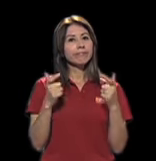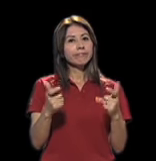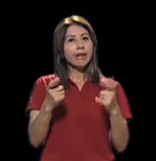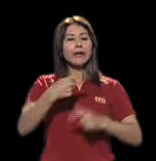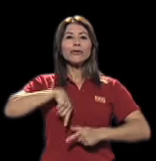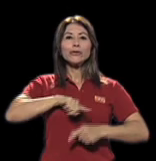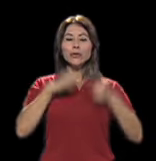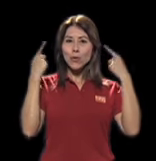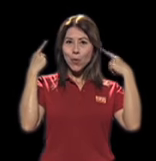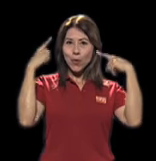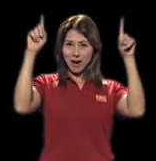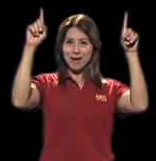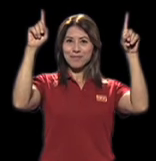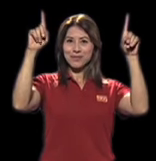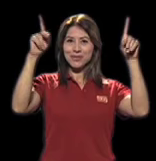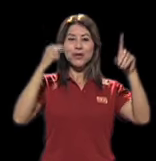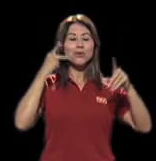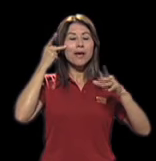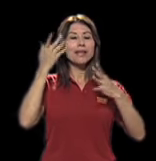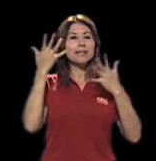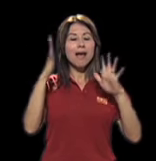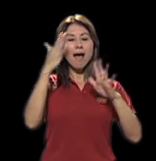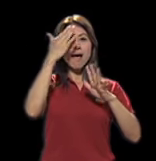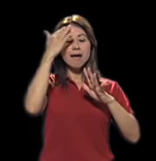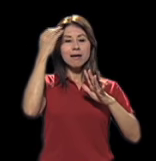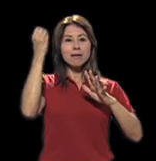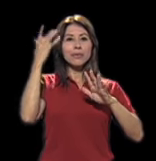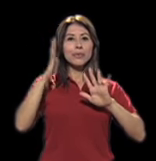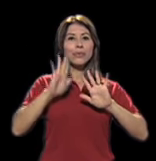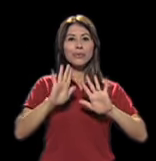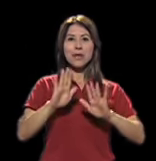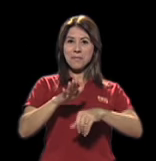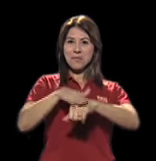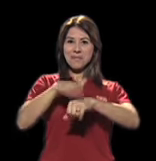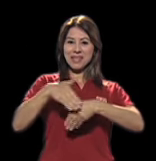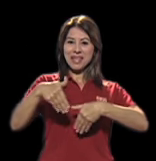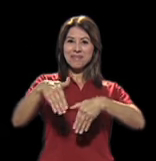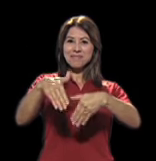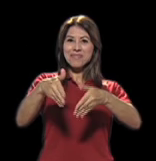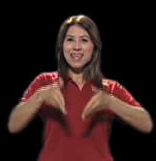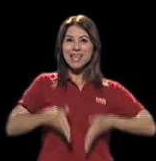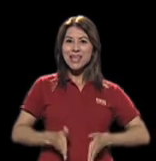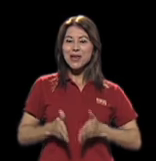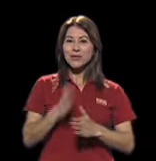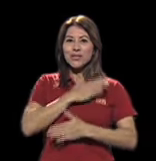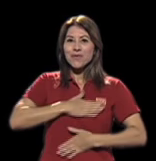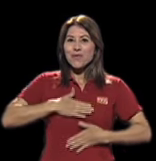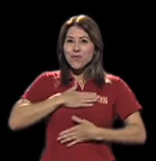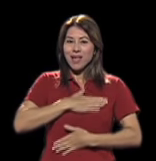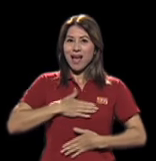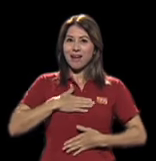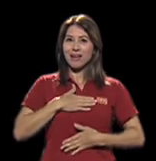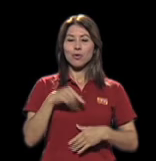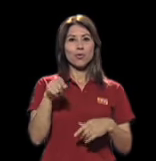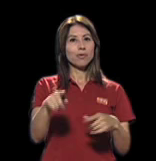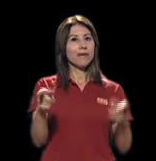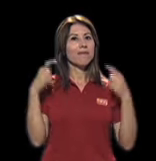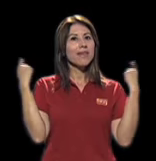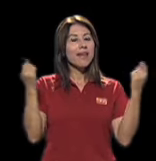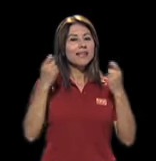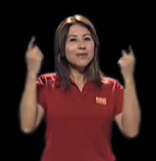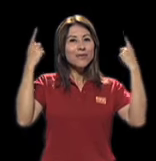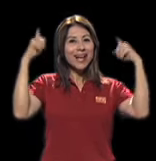fueran aflojando su posición y permitieran que sus niños disfrutaran del inflable. Y te puedo decir que fue un éxito la fiesta.